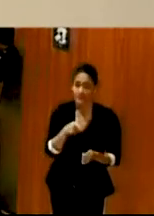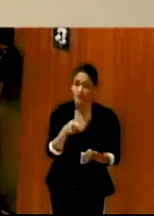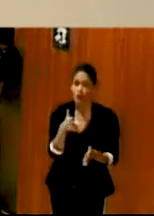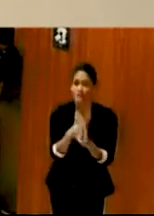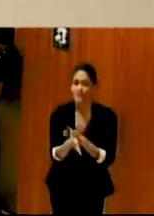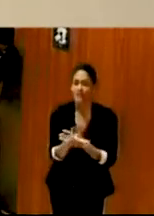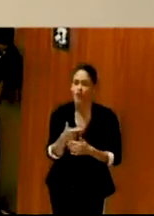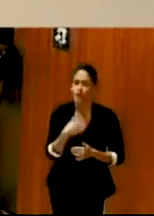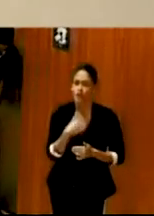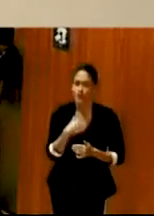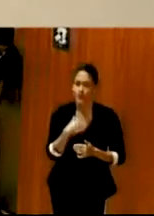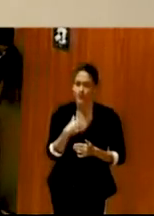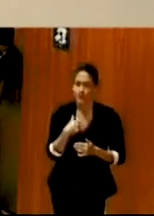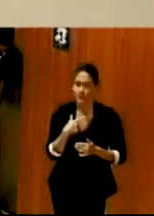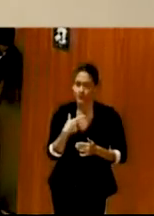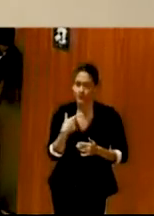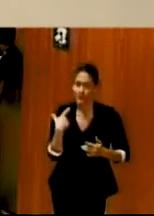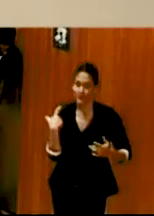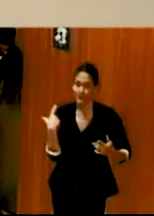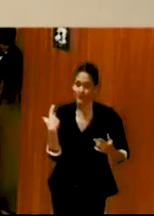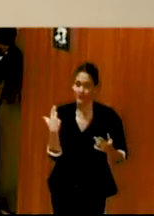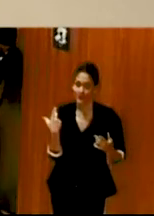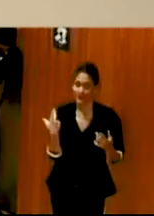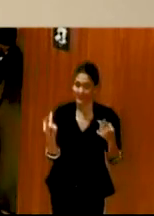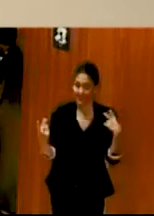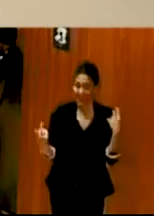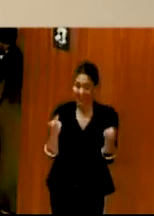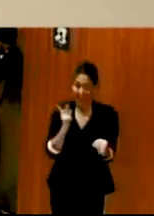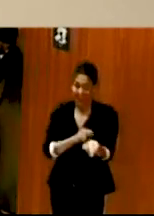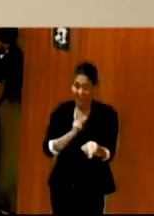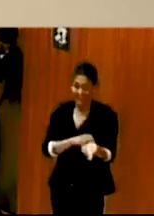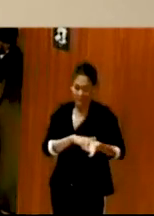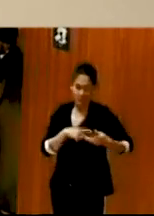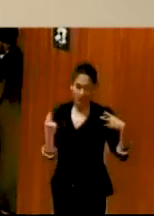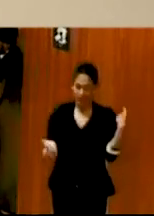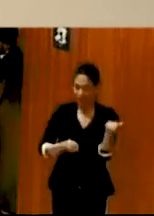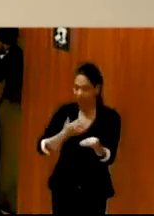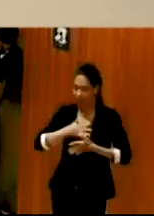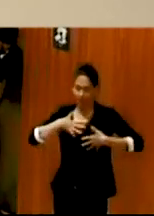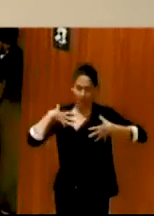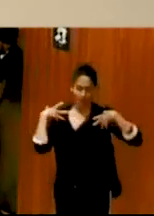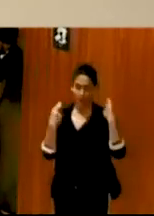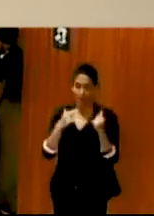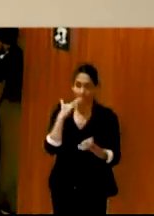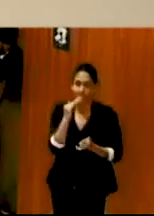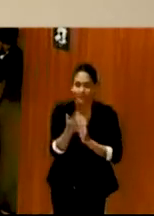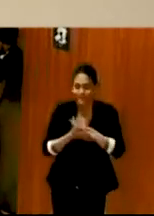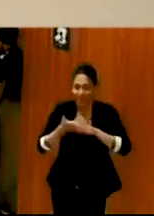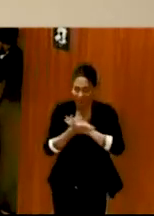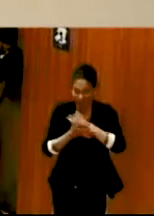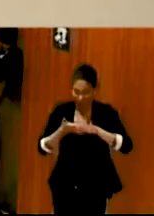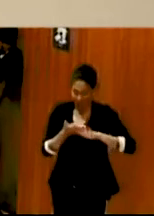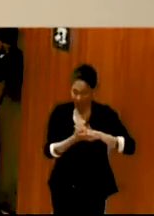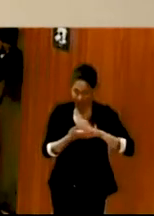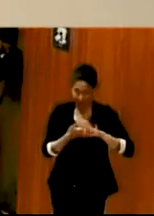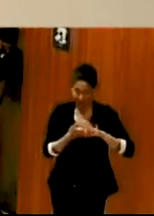de lengua de signos vas interpretando el ritmo, las emociones, la intención de la persona a que estás interpretando.